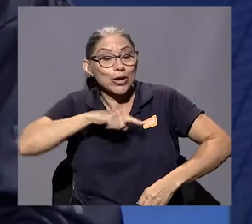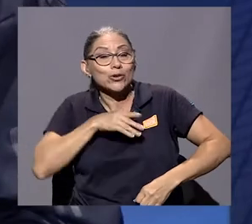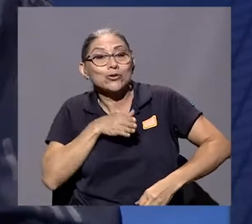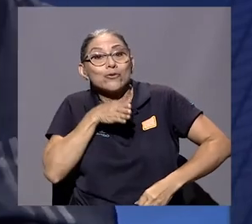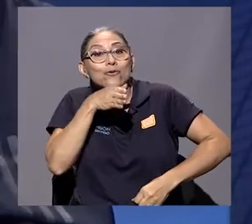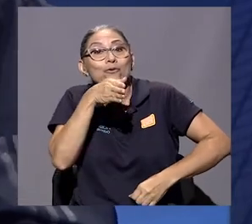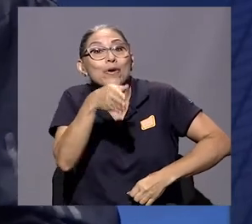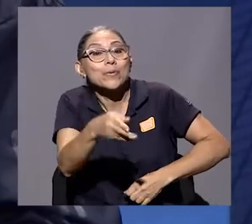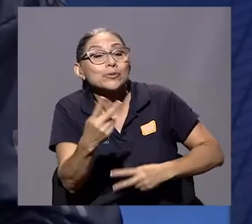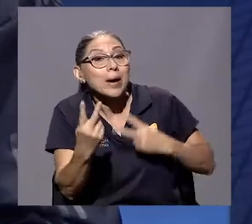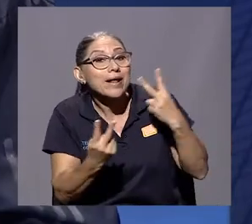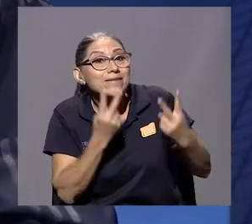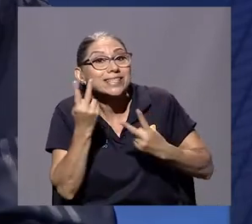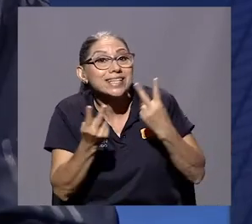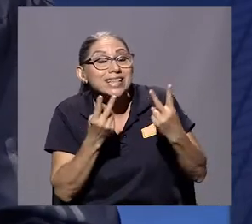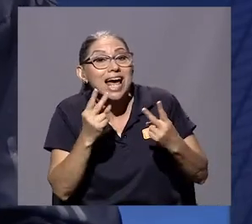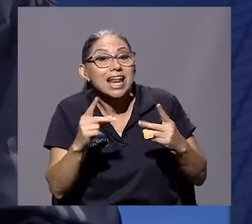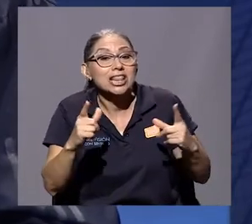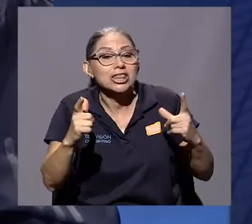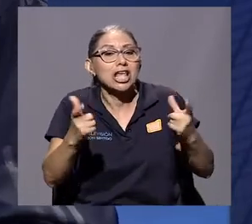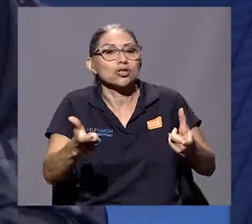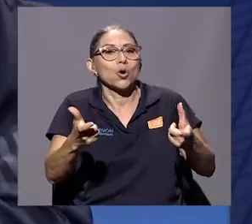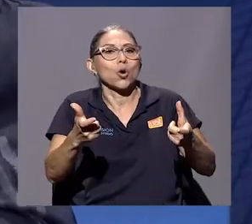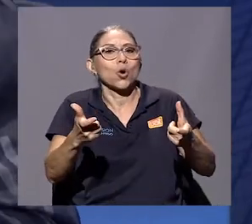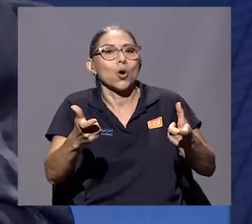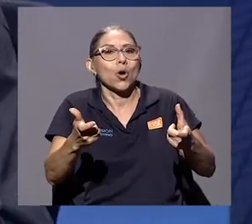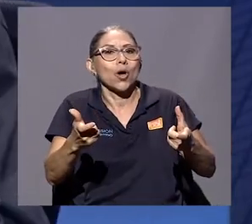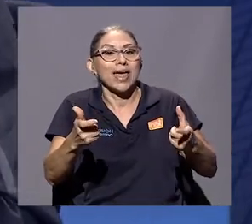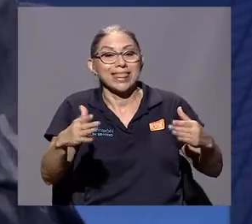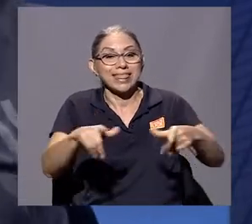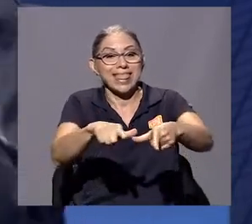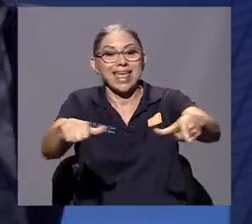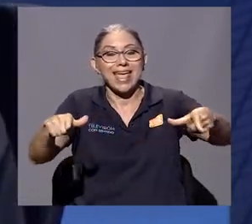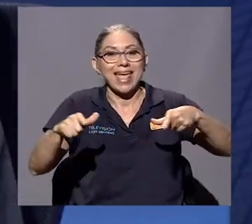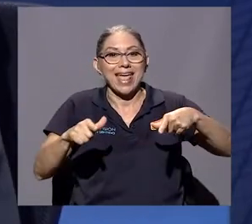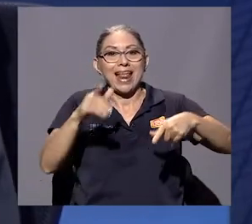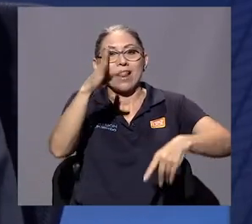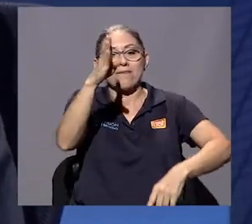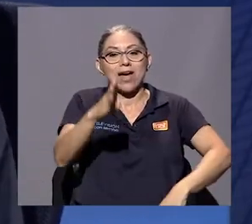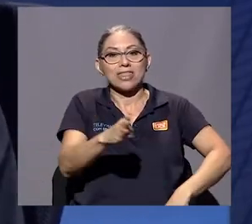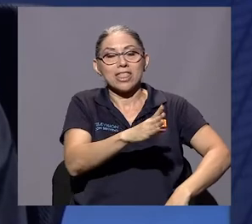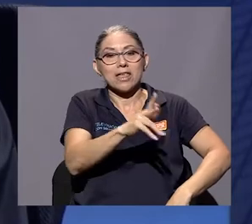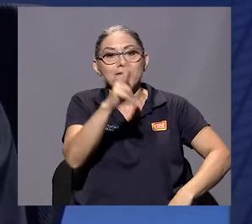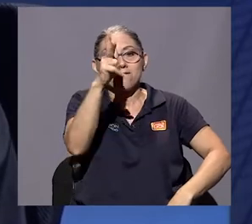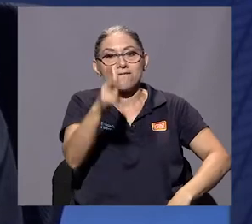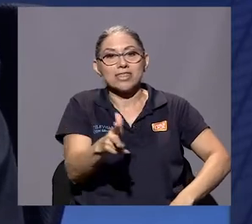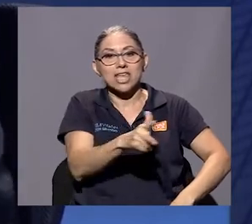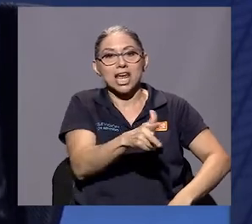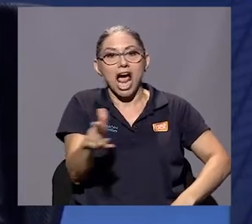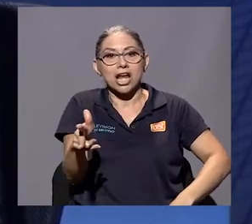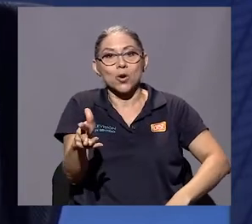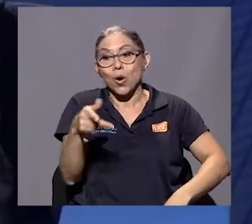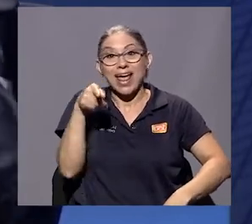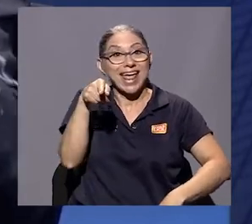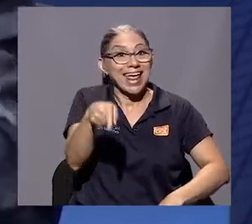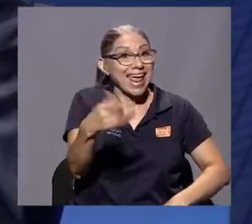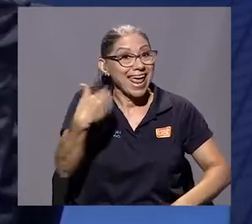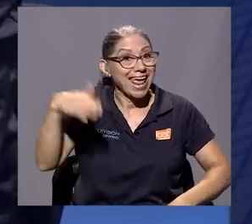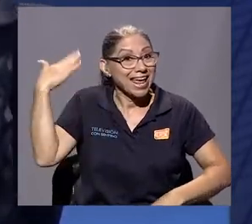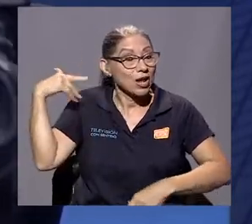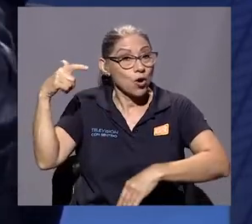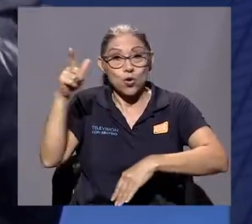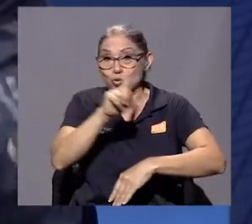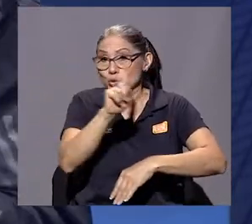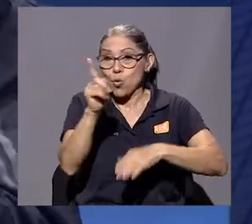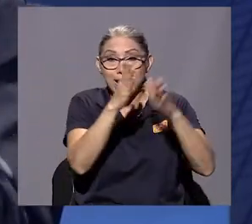el tesoro del Vaticano, que entonces no era lo ordenado que ahora es, que ahora ya hicieron una selección